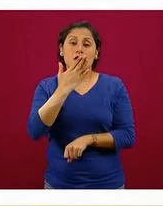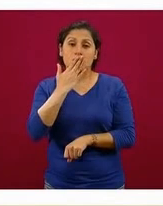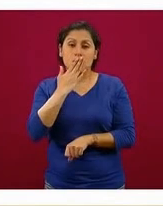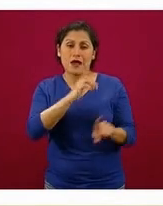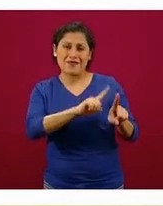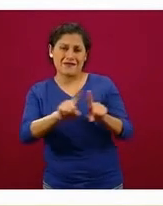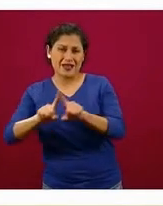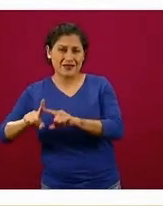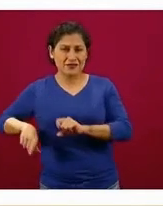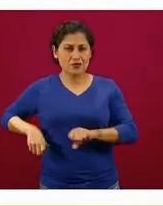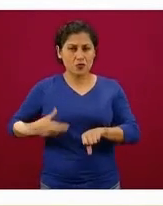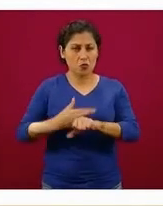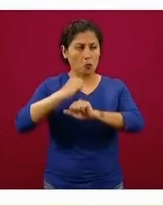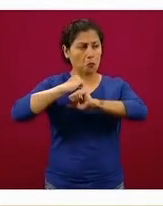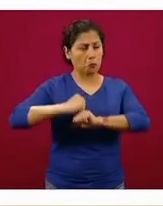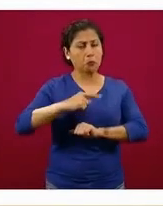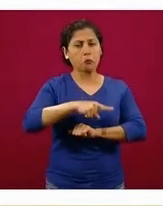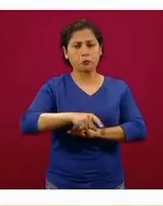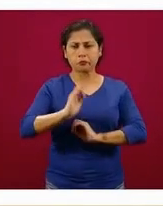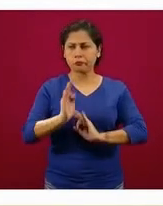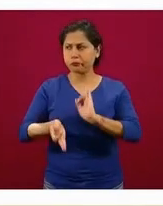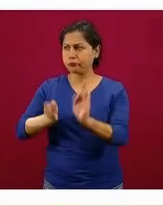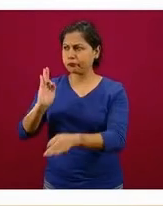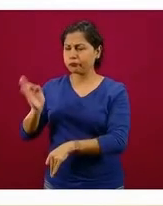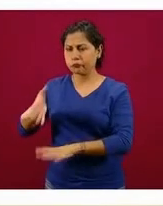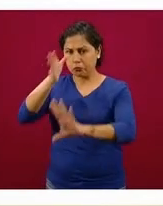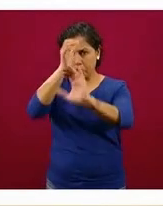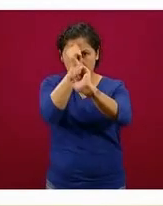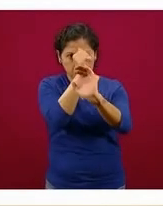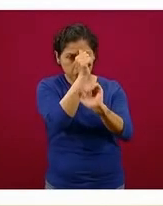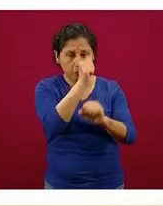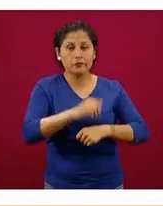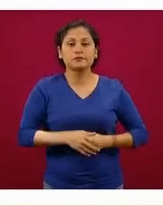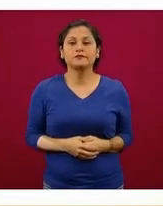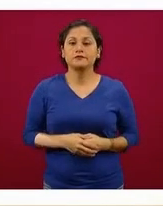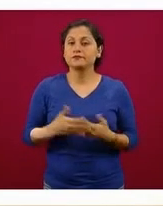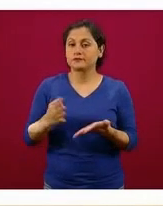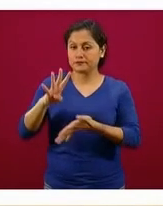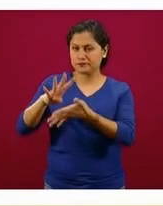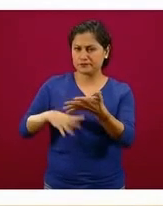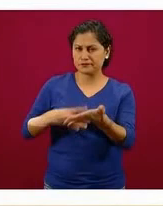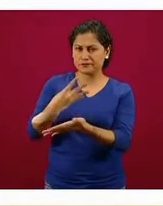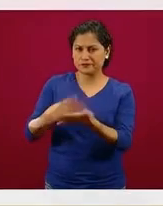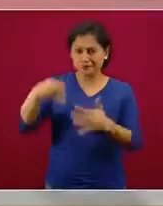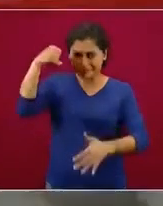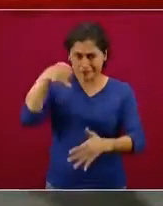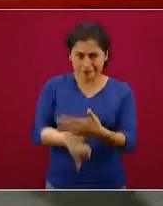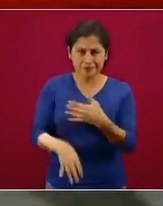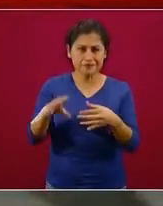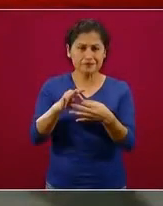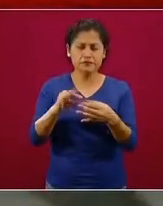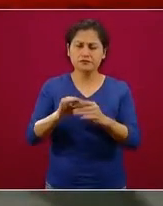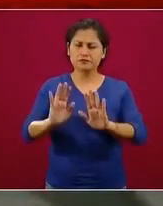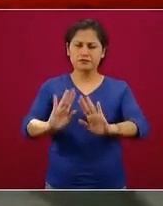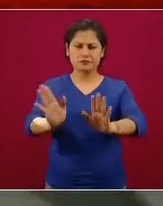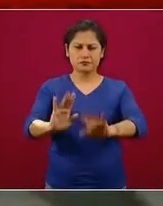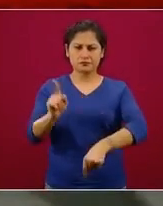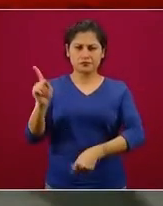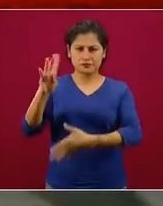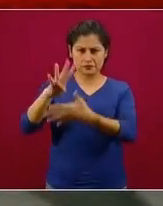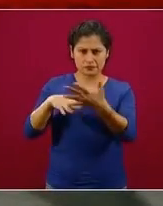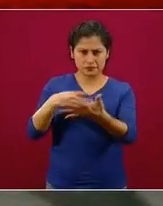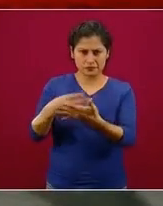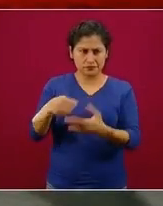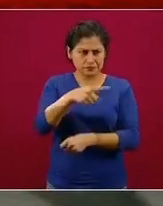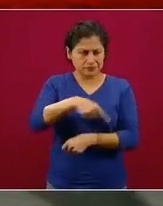va ocurriendo. Pensemos en otro ejemplo, no quisiera ser exhaustivo, esta tabla es de acceso público, esta conferencia quedará grabada, pero lo